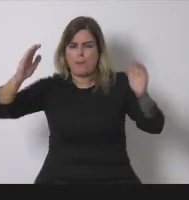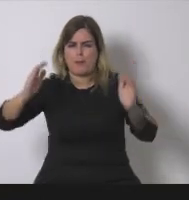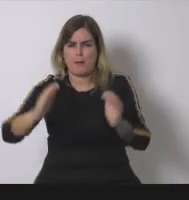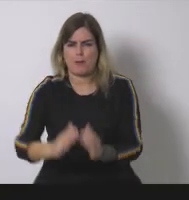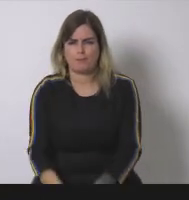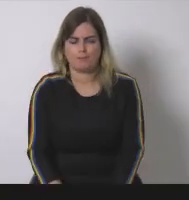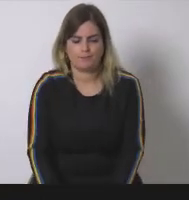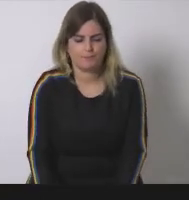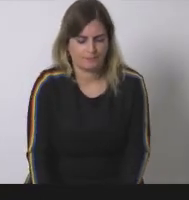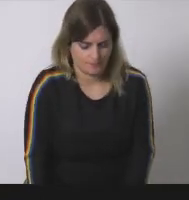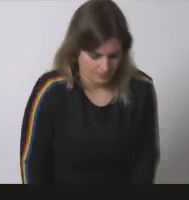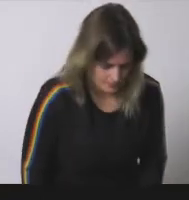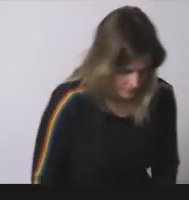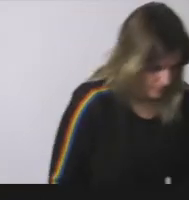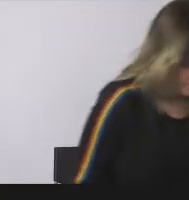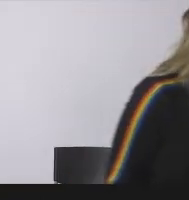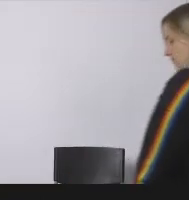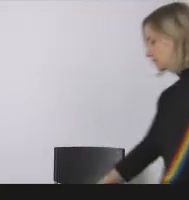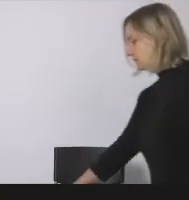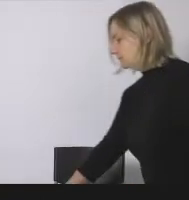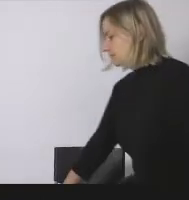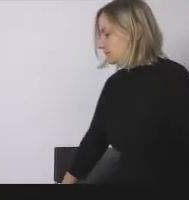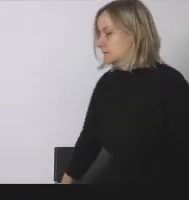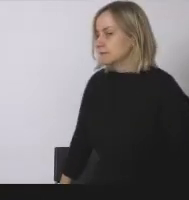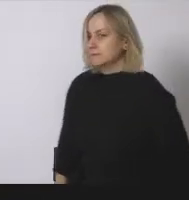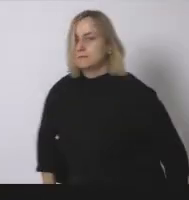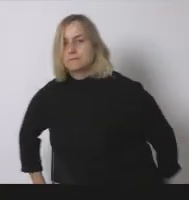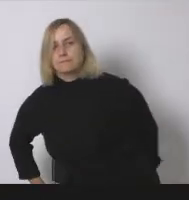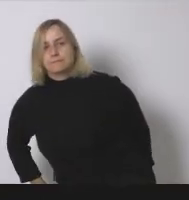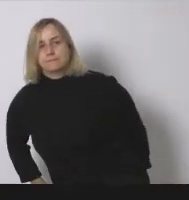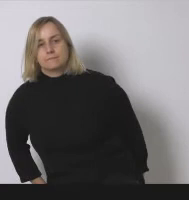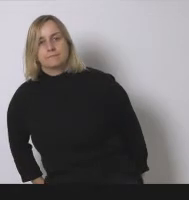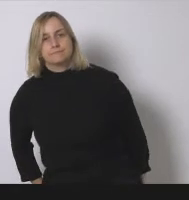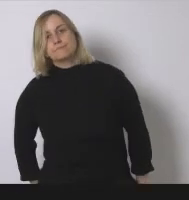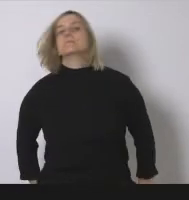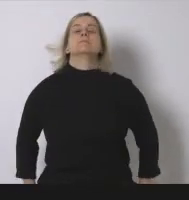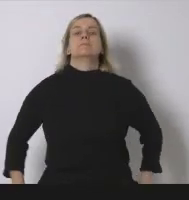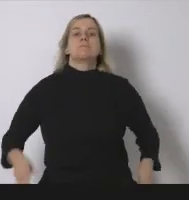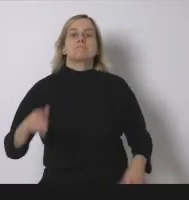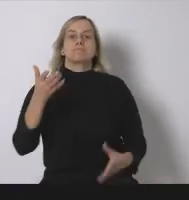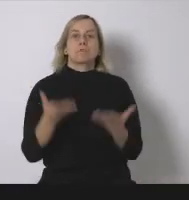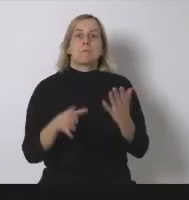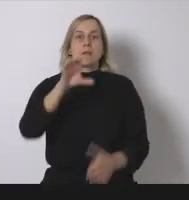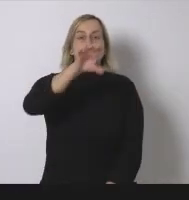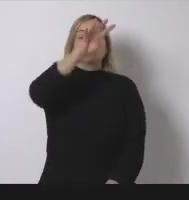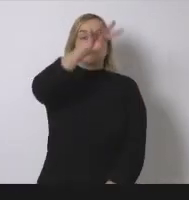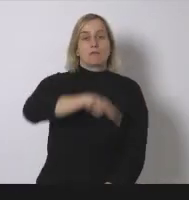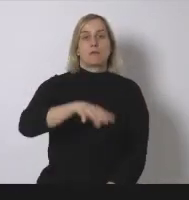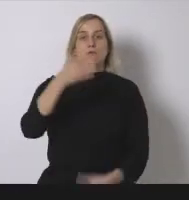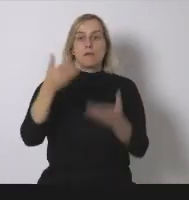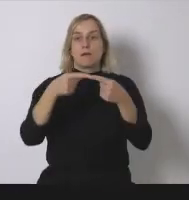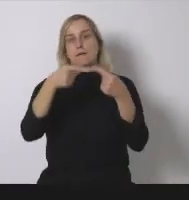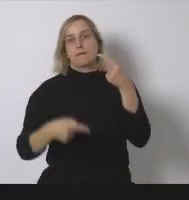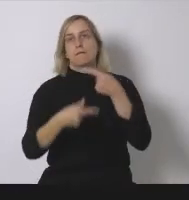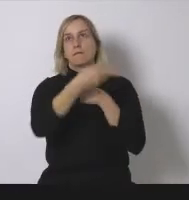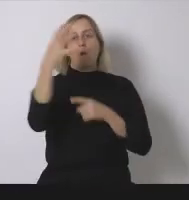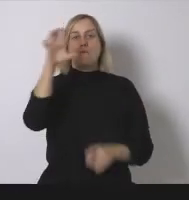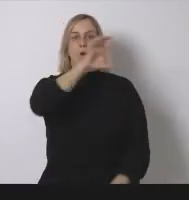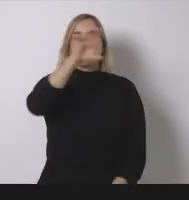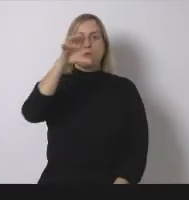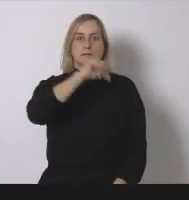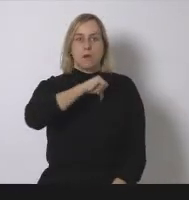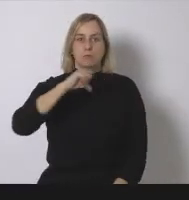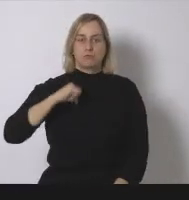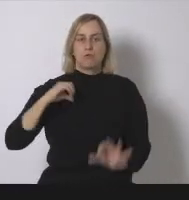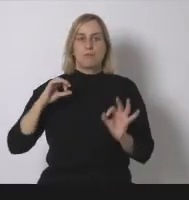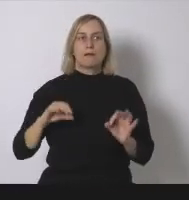¿cómo se compara Cataluña con el resto de las comunidades autónomas? pues bueno esa es la segunda comunidad autónoma